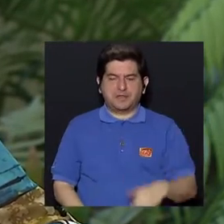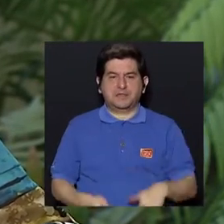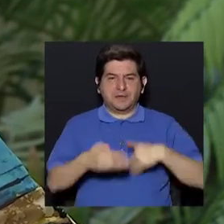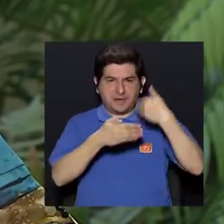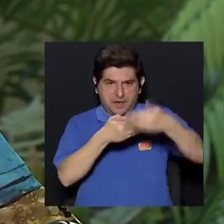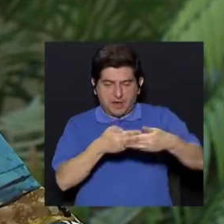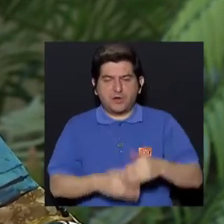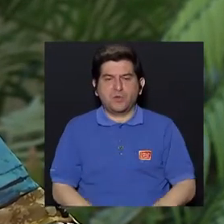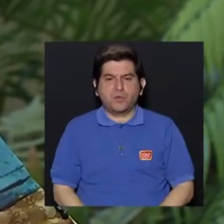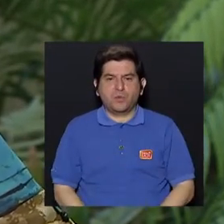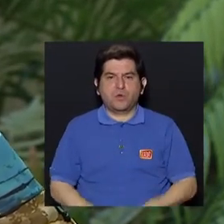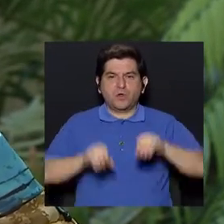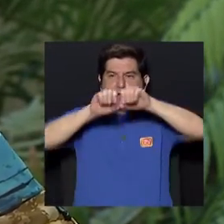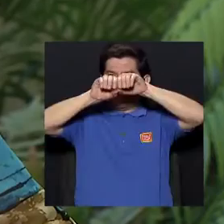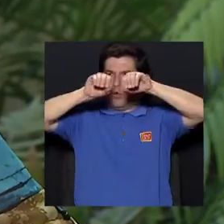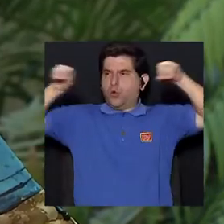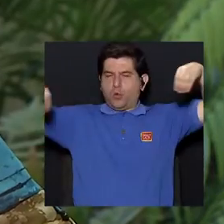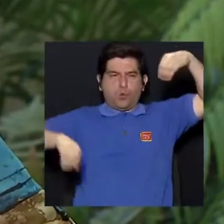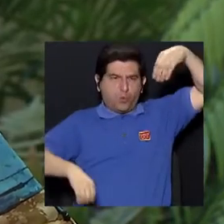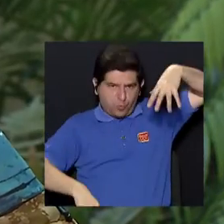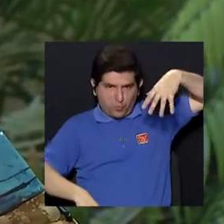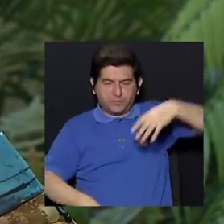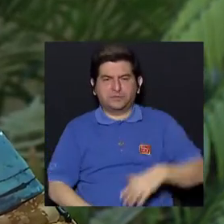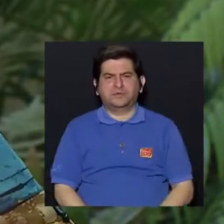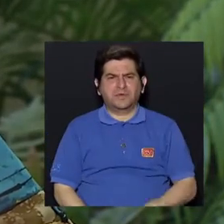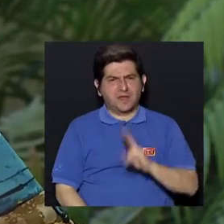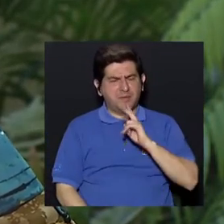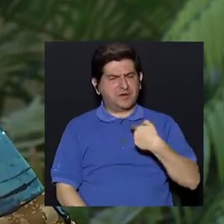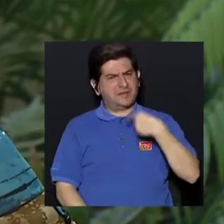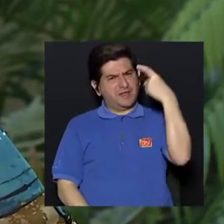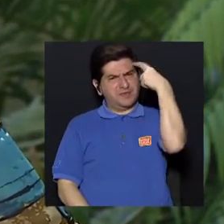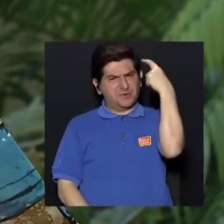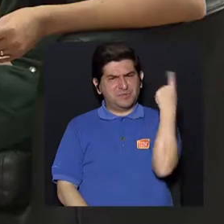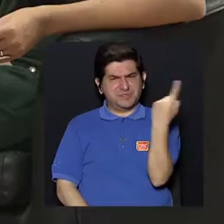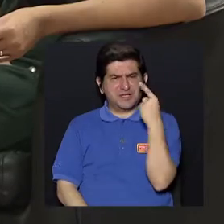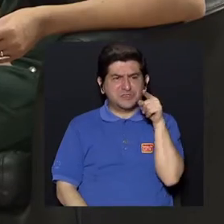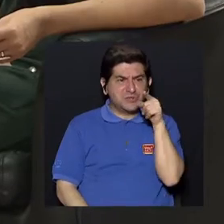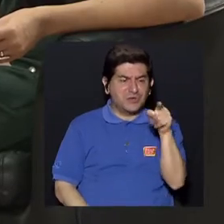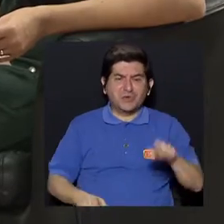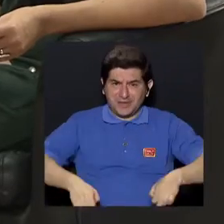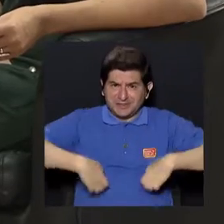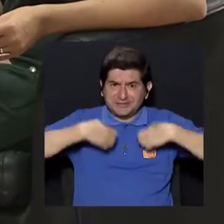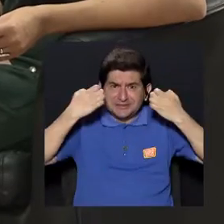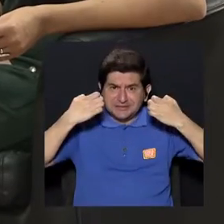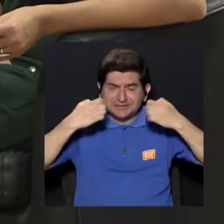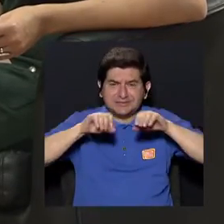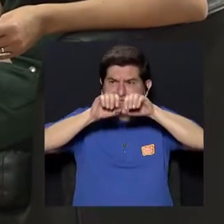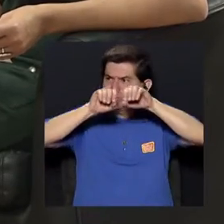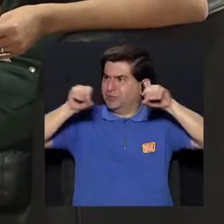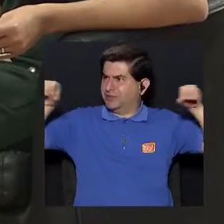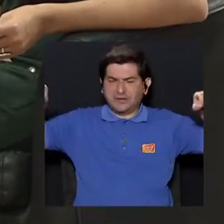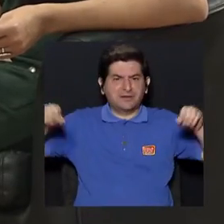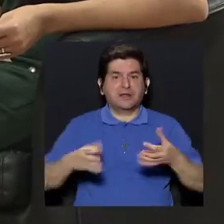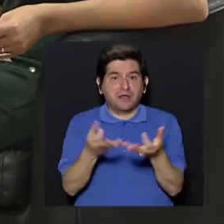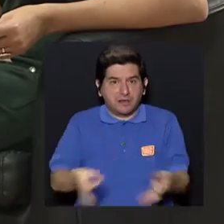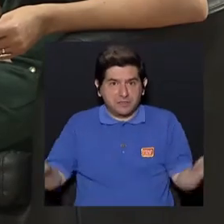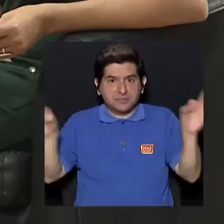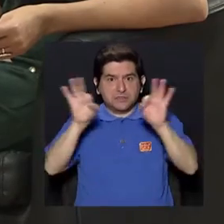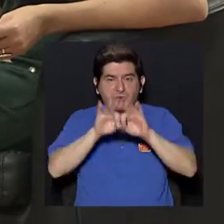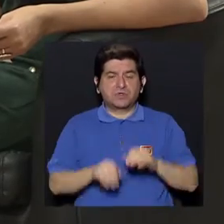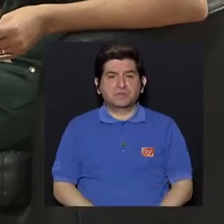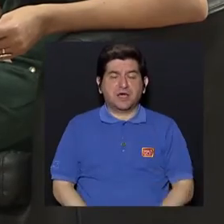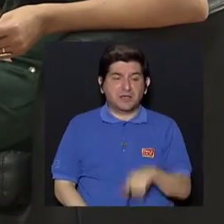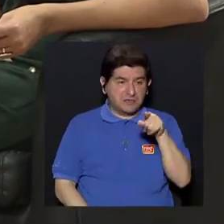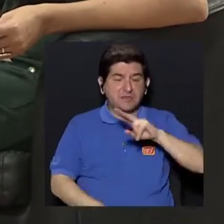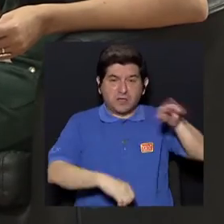las lámparas o los fluorescentes, los tubos fluorescentes, ¿verdad? En realidad yo pensé que solo esos existían, ¿verdad? Es importante porque estos son